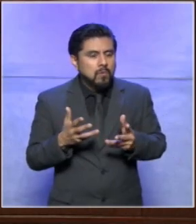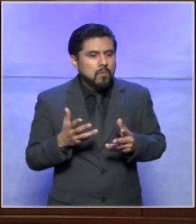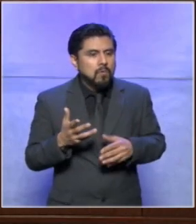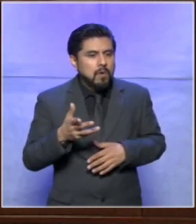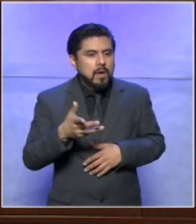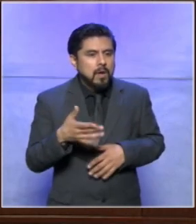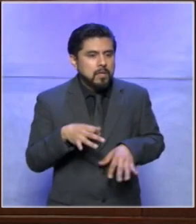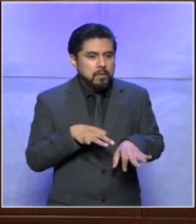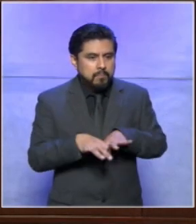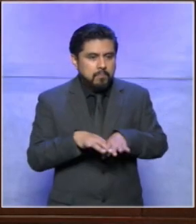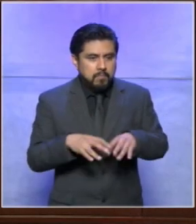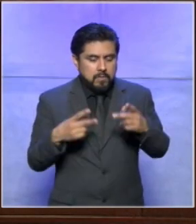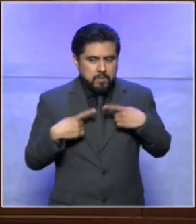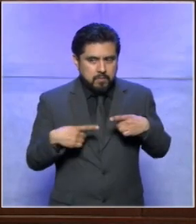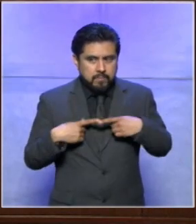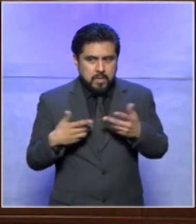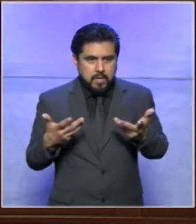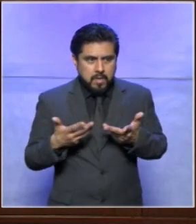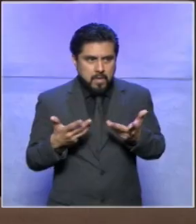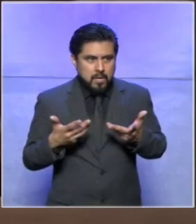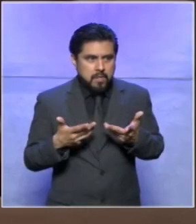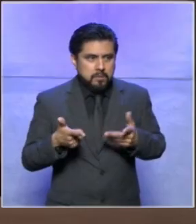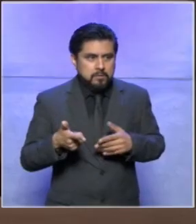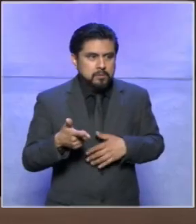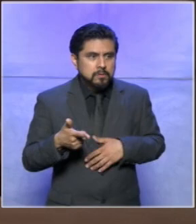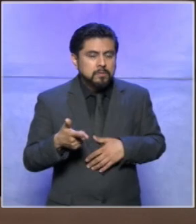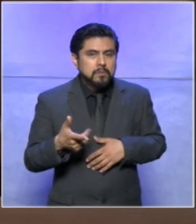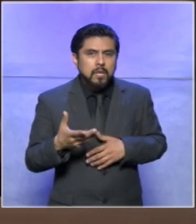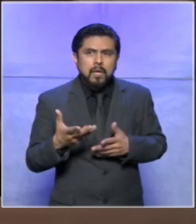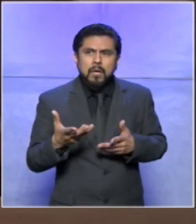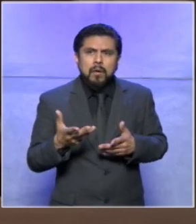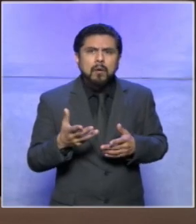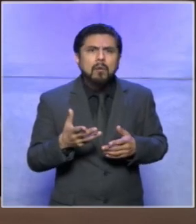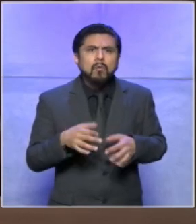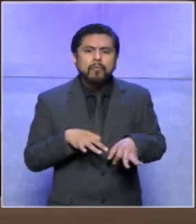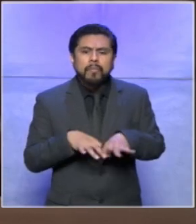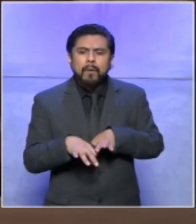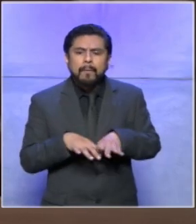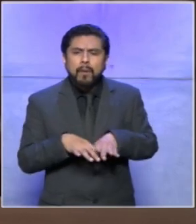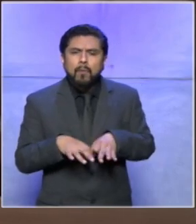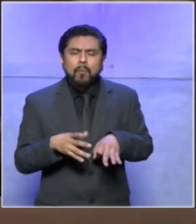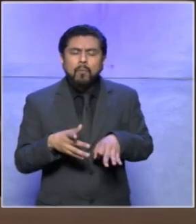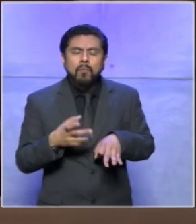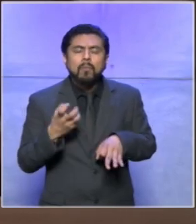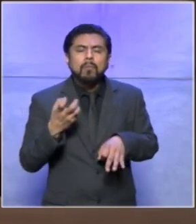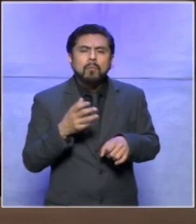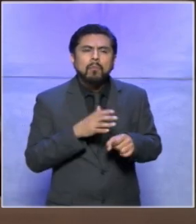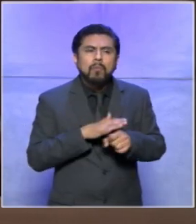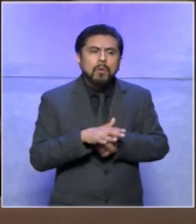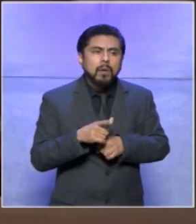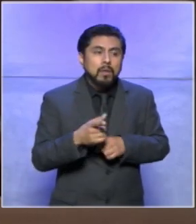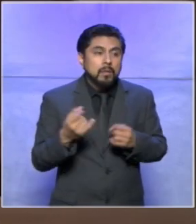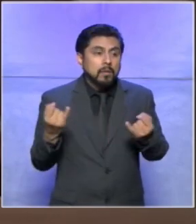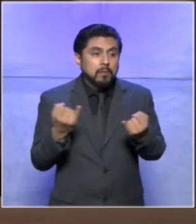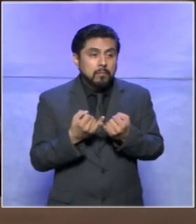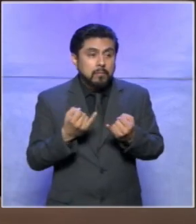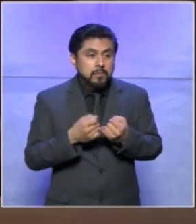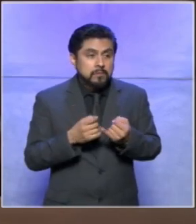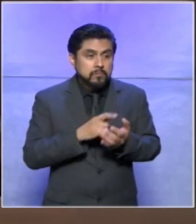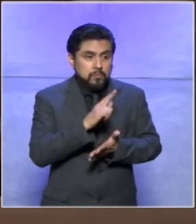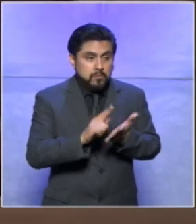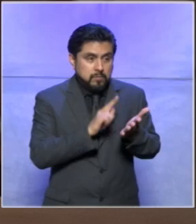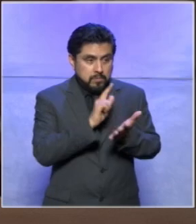conlleva ser magistrado del tribunal electoral del poder judicial de la federación son estos mismos los que realizan las